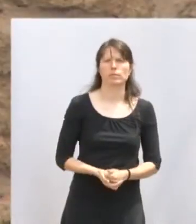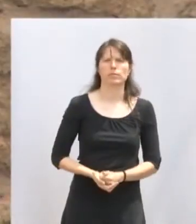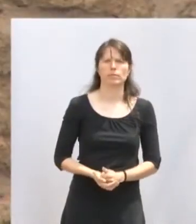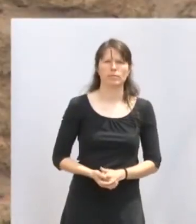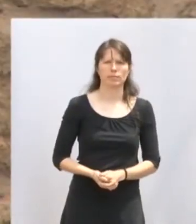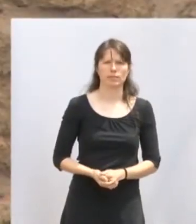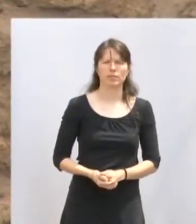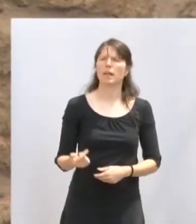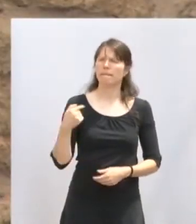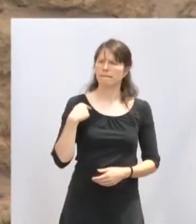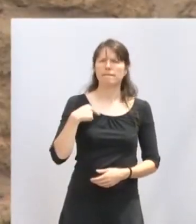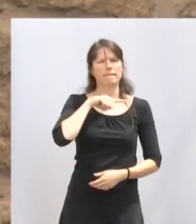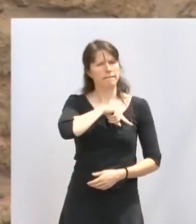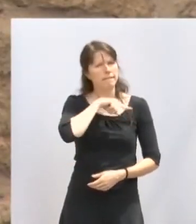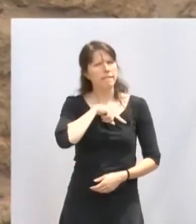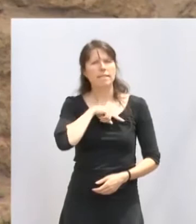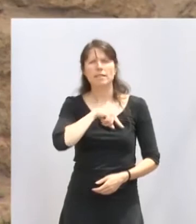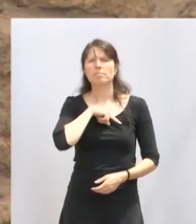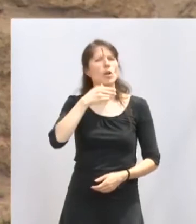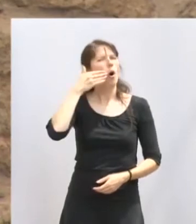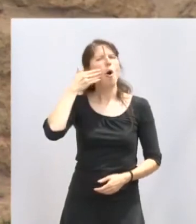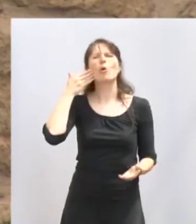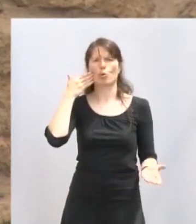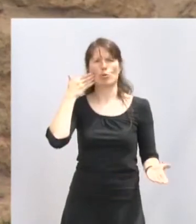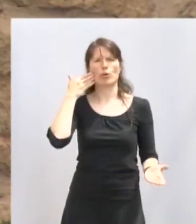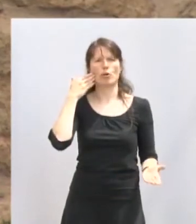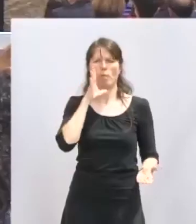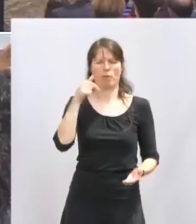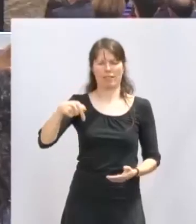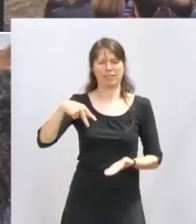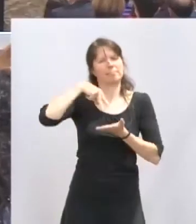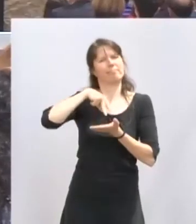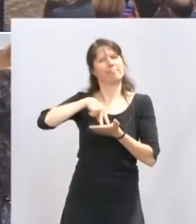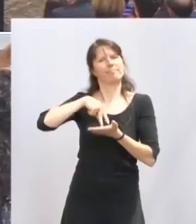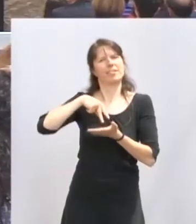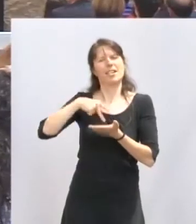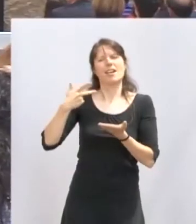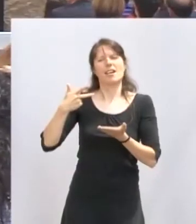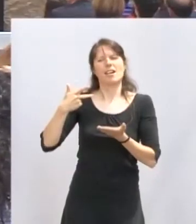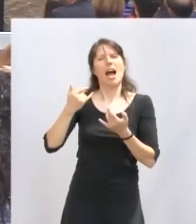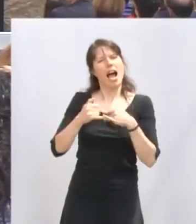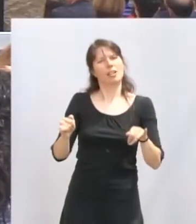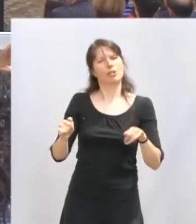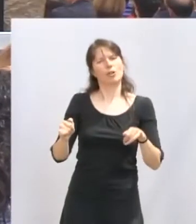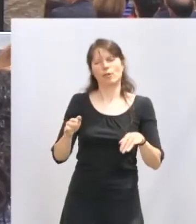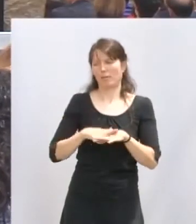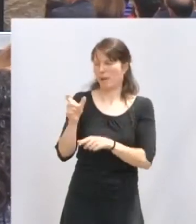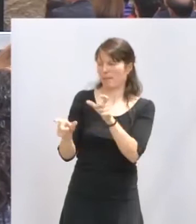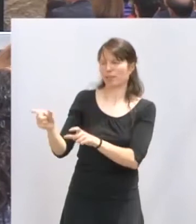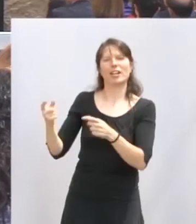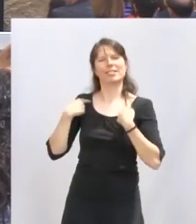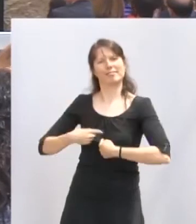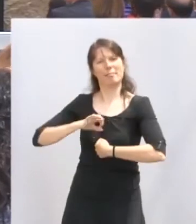Me siento orgulloso de felicitar en este acto a quienes han recibido la más importante